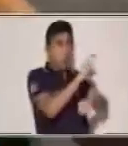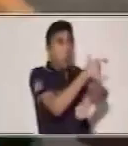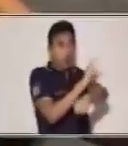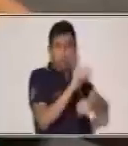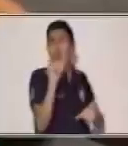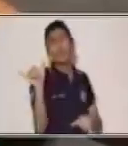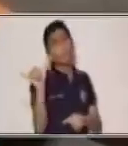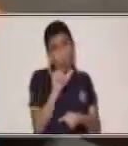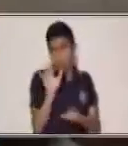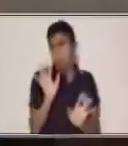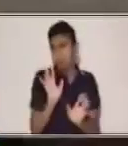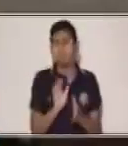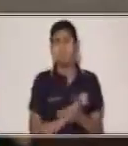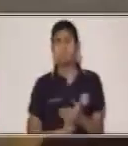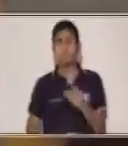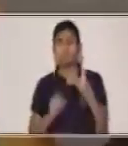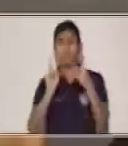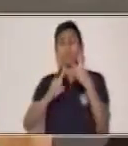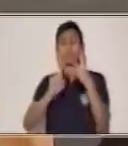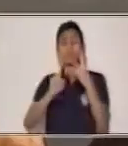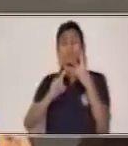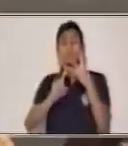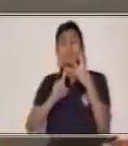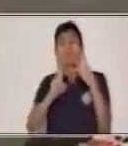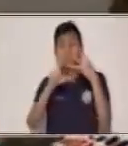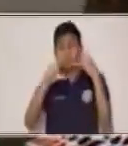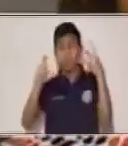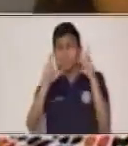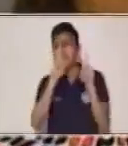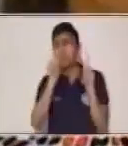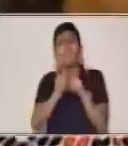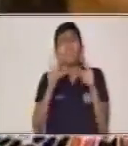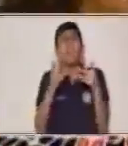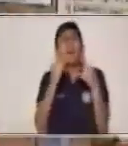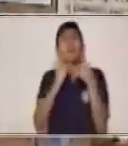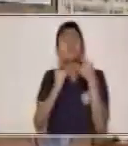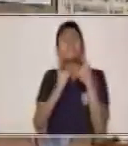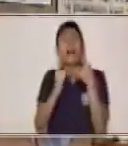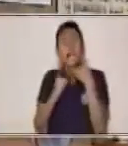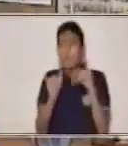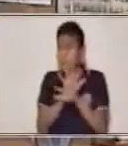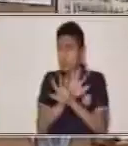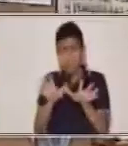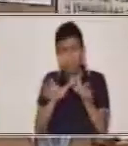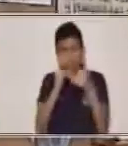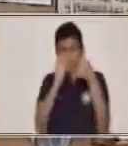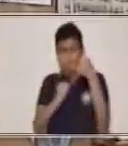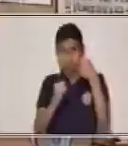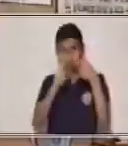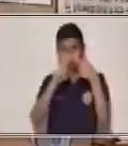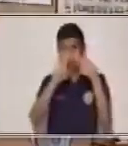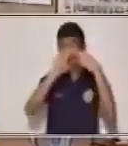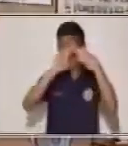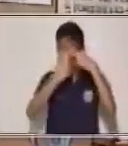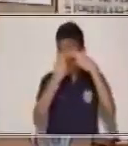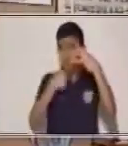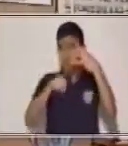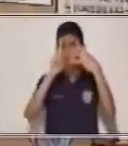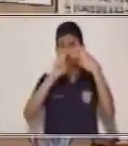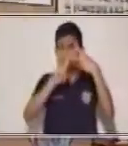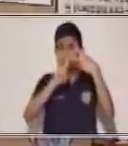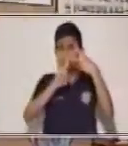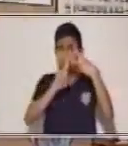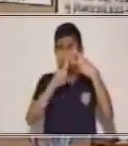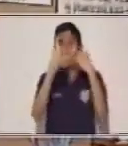a tratar. También tiene un desenlace, un final. ¿Sí? Pero hay otra